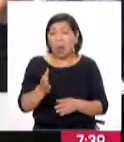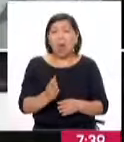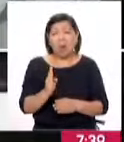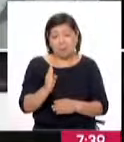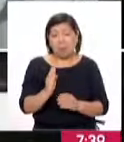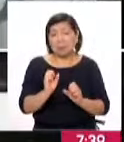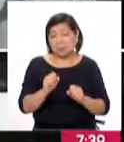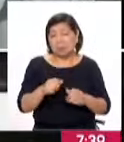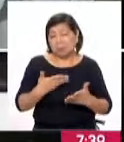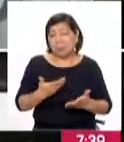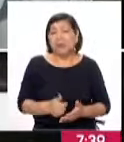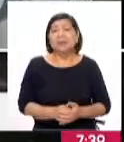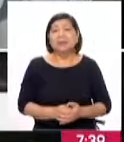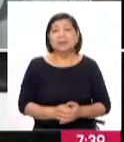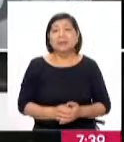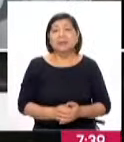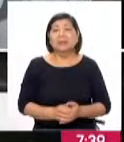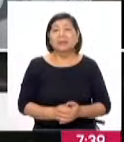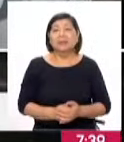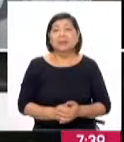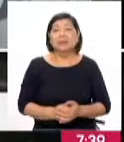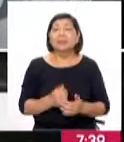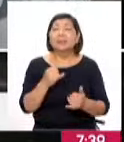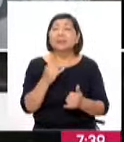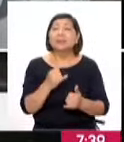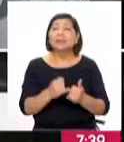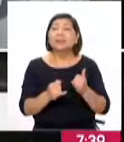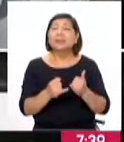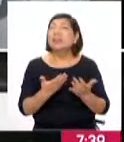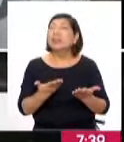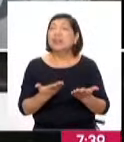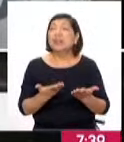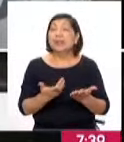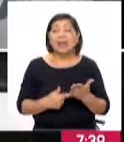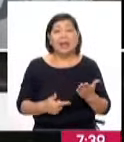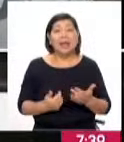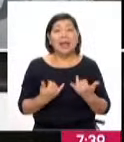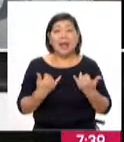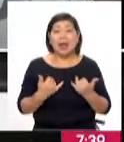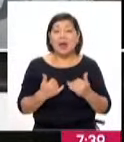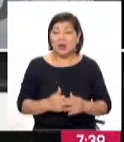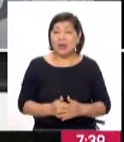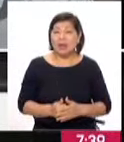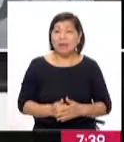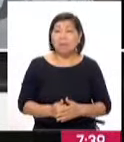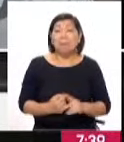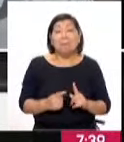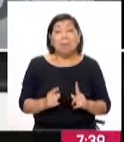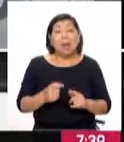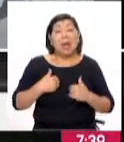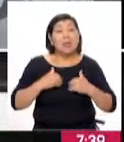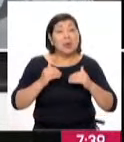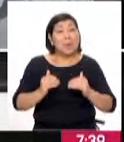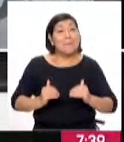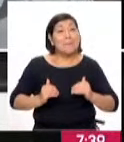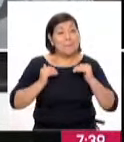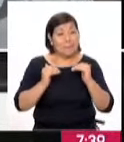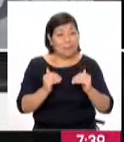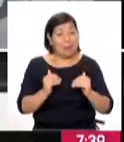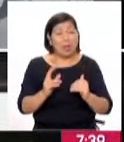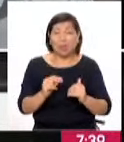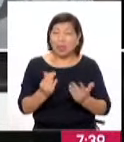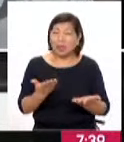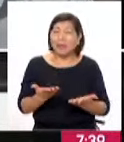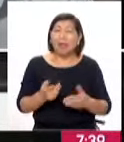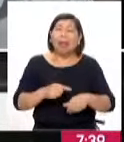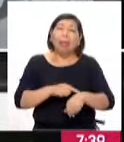muchísimas gracias. Entonces, ya para terminar, ¿qué acciones se han tomado en el caso de los adultos mayores para que no estén